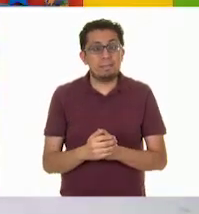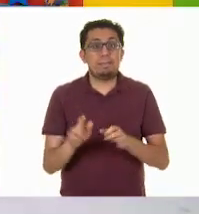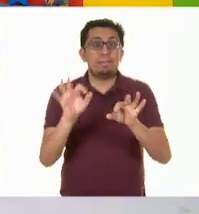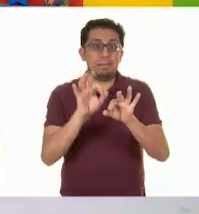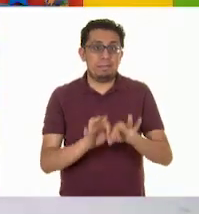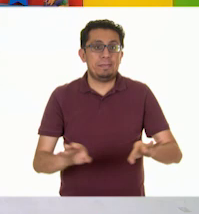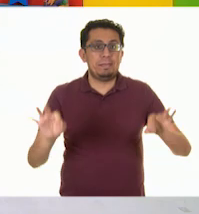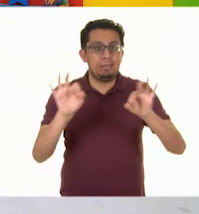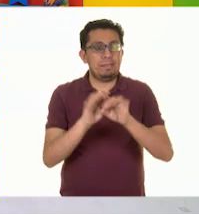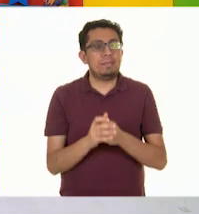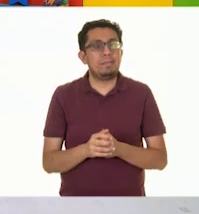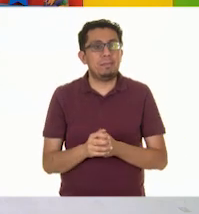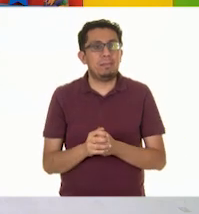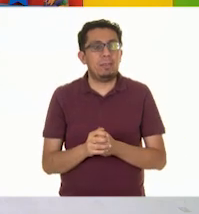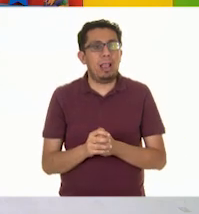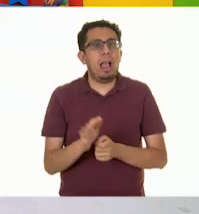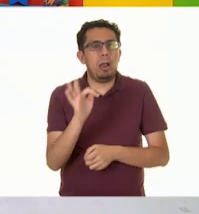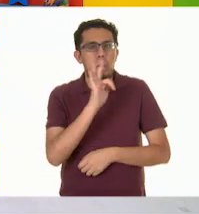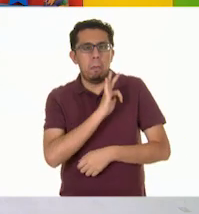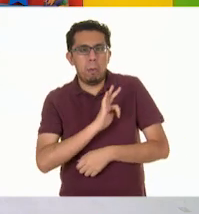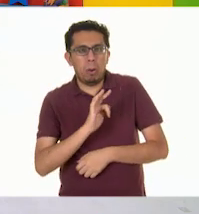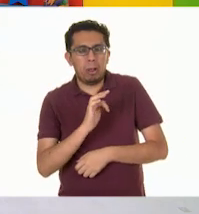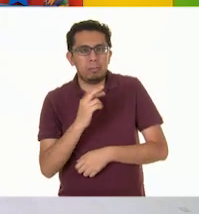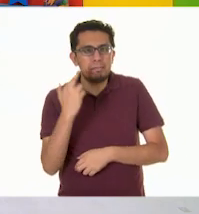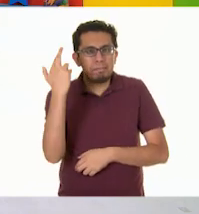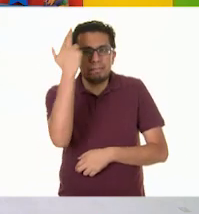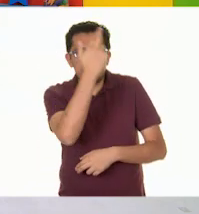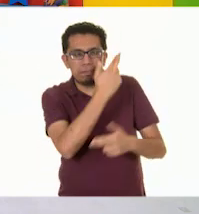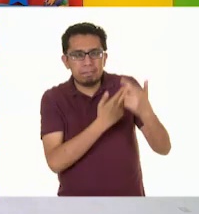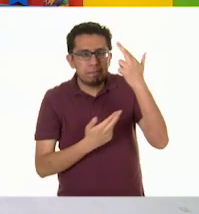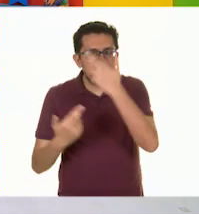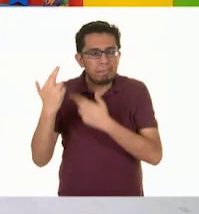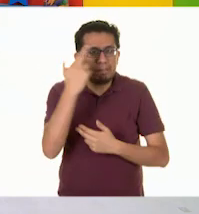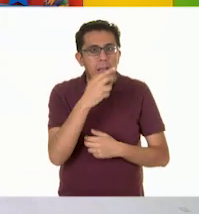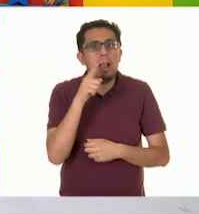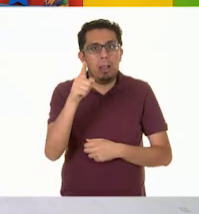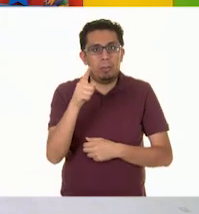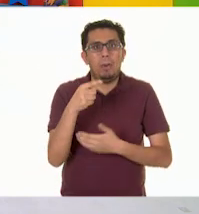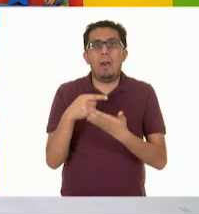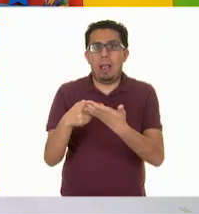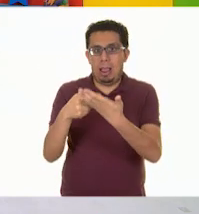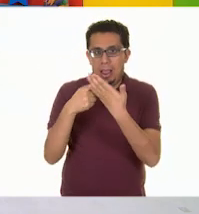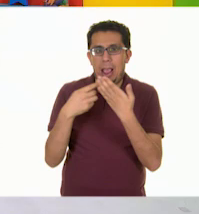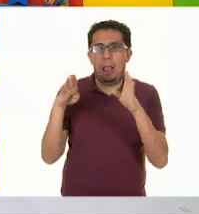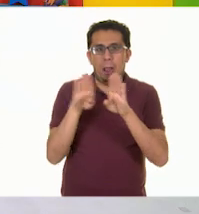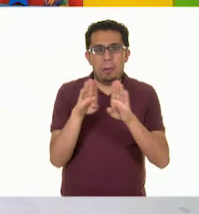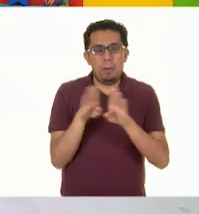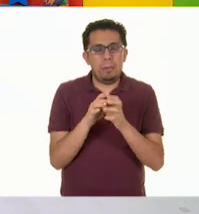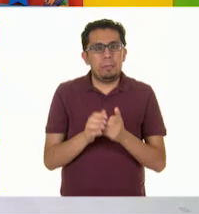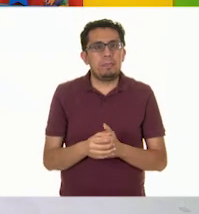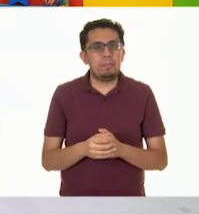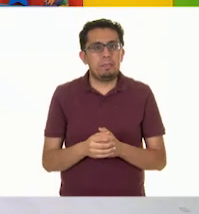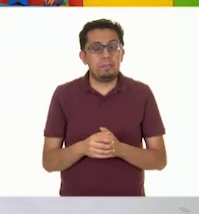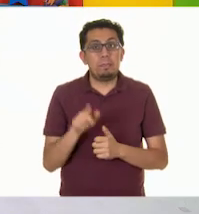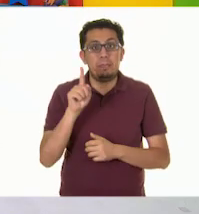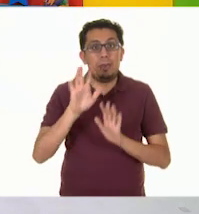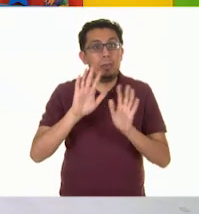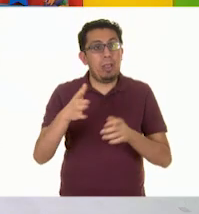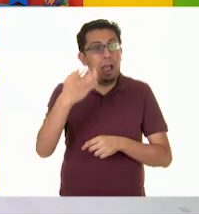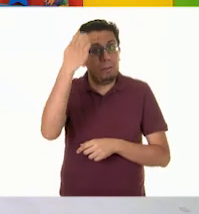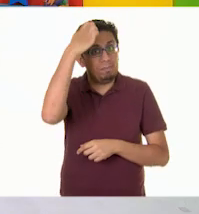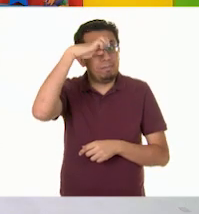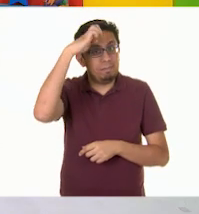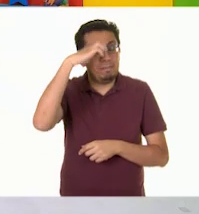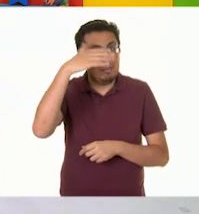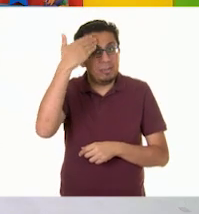importante. El poder de observación. Tú me has enseñado eso, Ana. Qué bueno, Soharia, eres una experta ya en